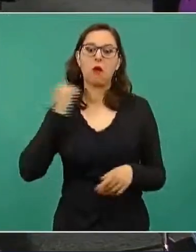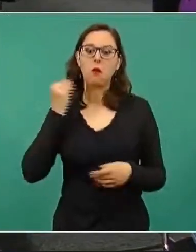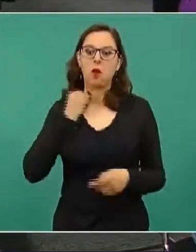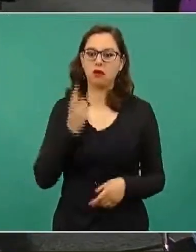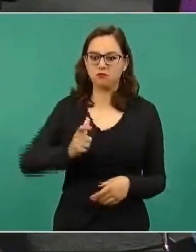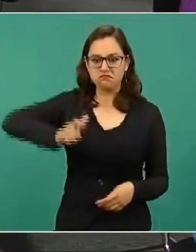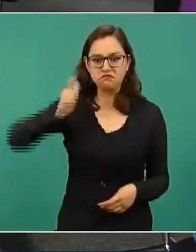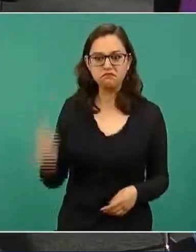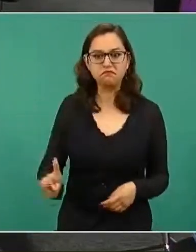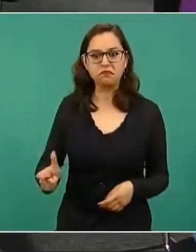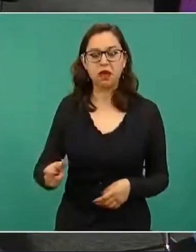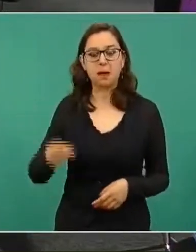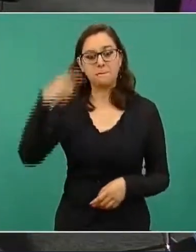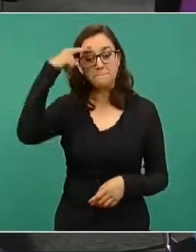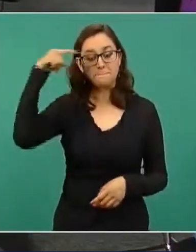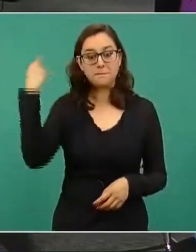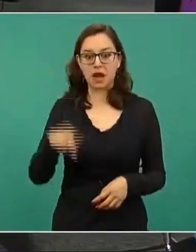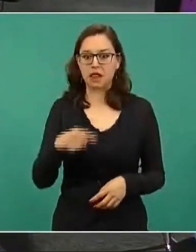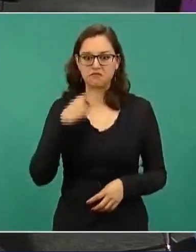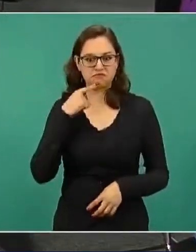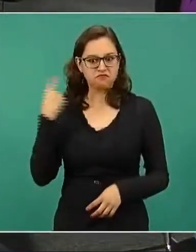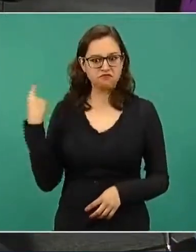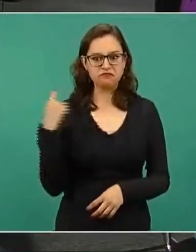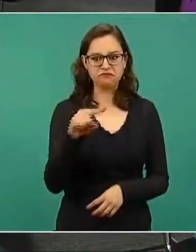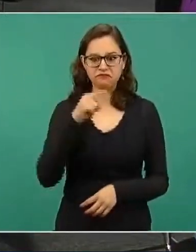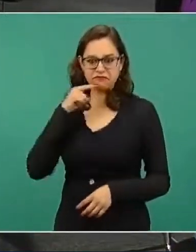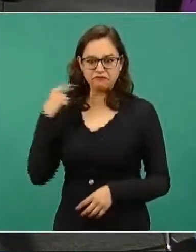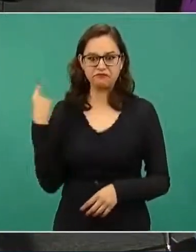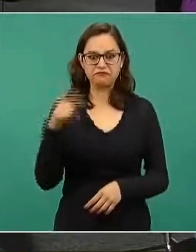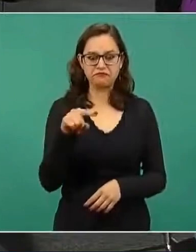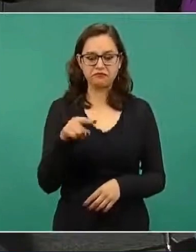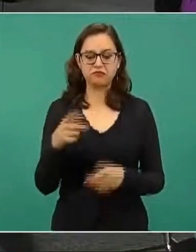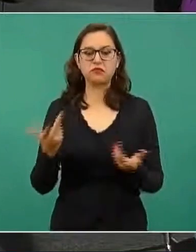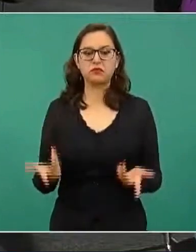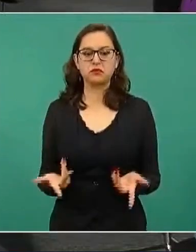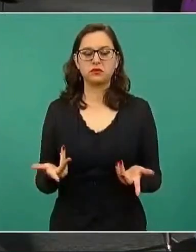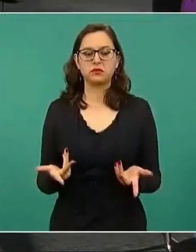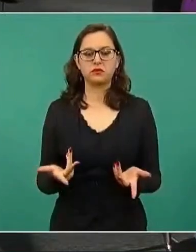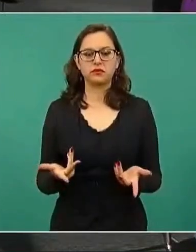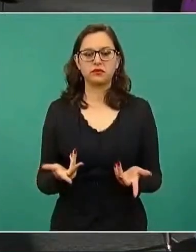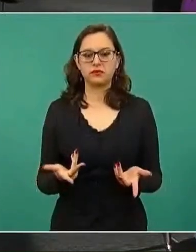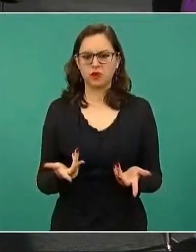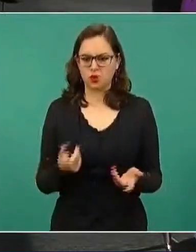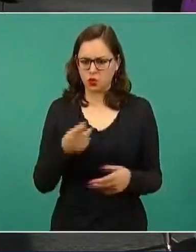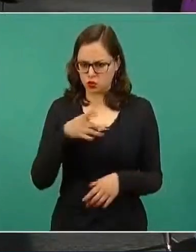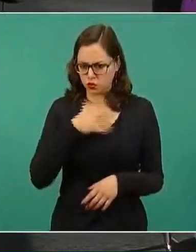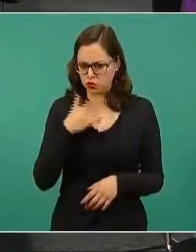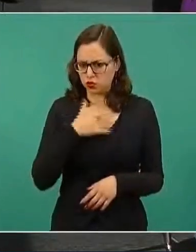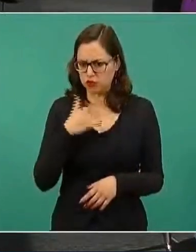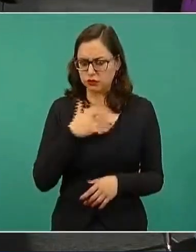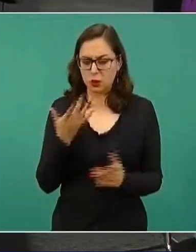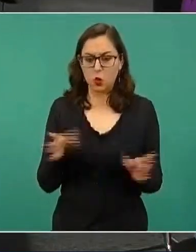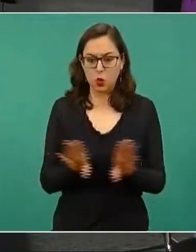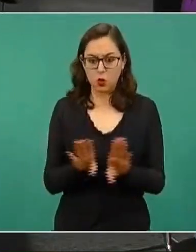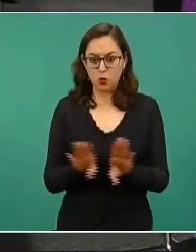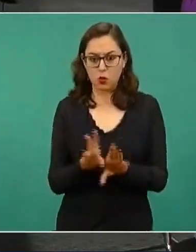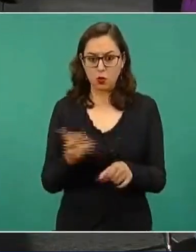para que los jueces federales estén dando estas órdenes. ¿Tienen contemplado